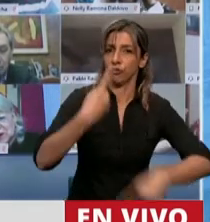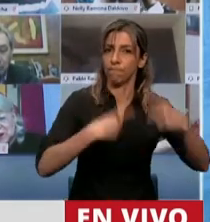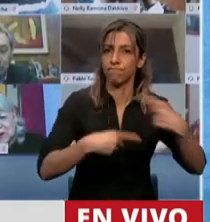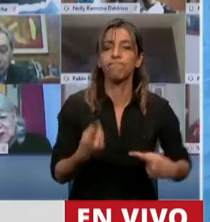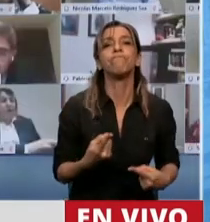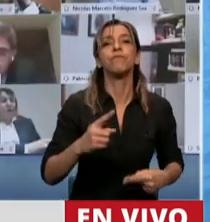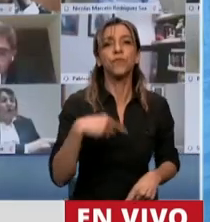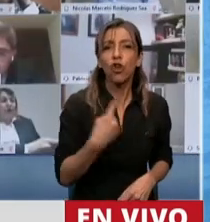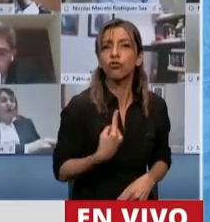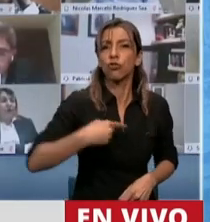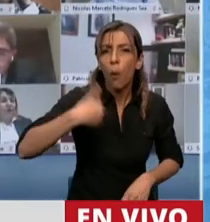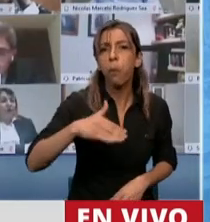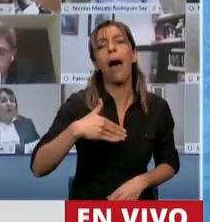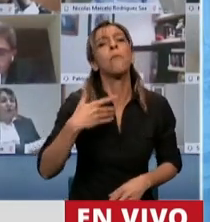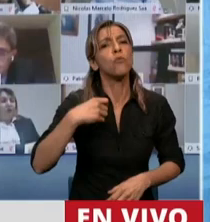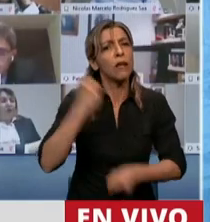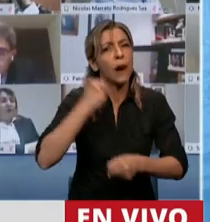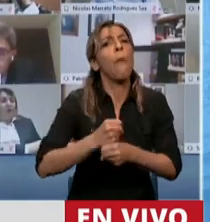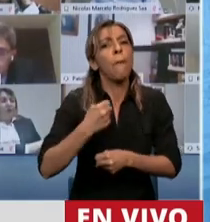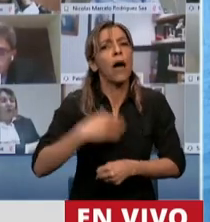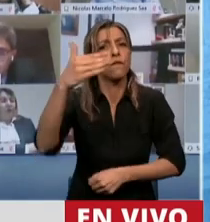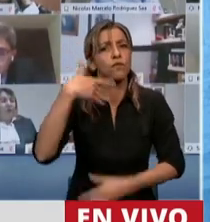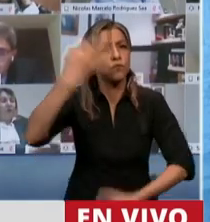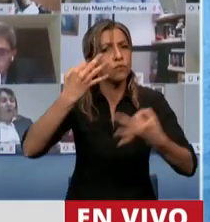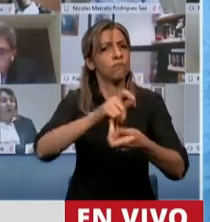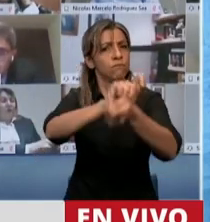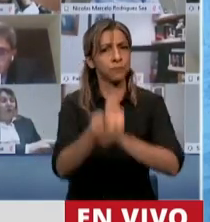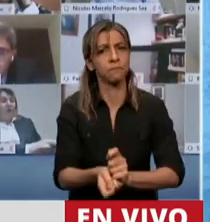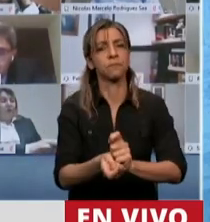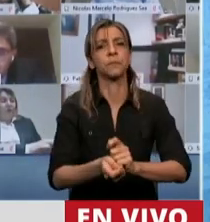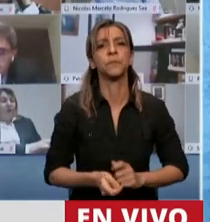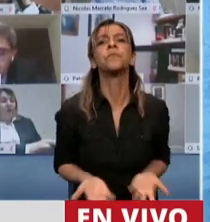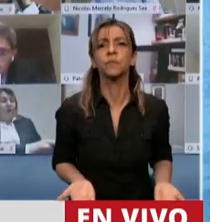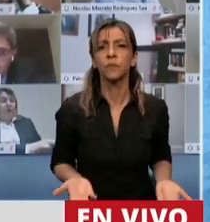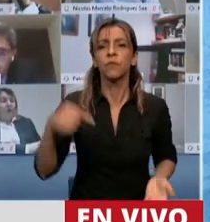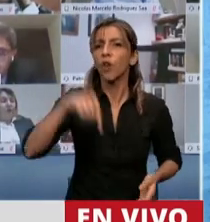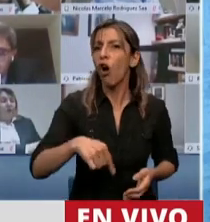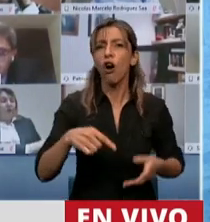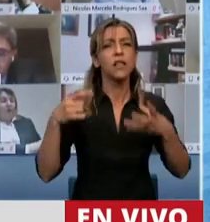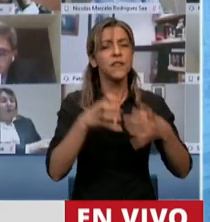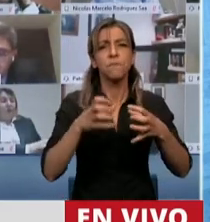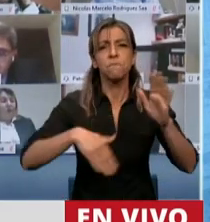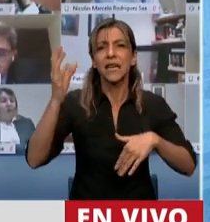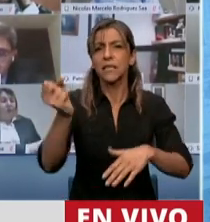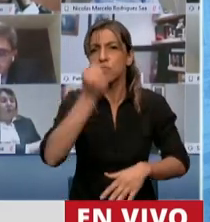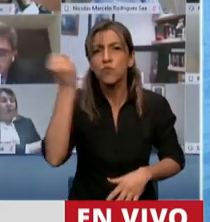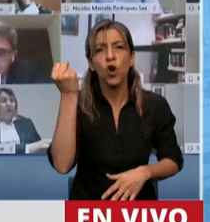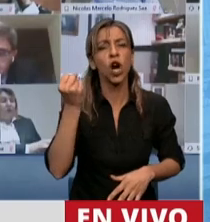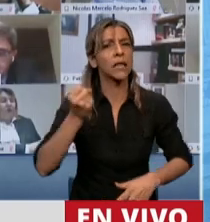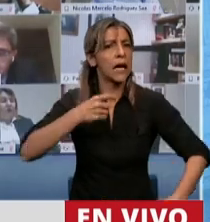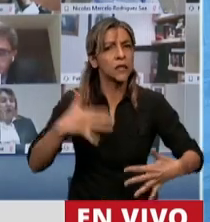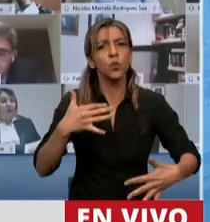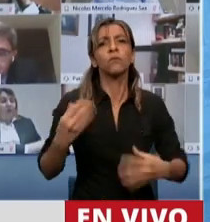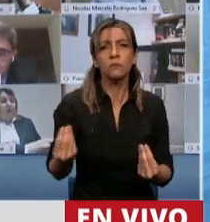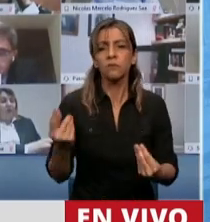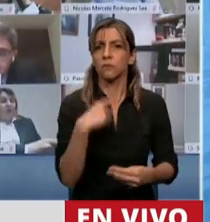el momento en que efectivamente las condiciones políticas impongan ese debate hoy el debate más importante más urgente es tratar